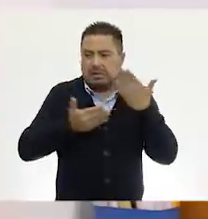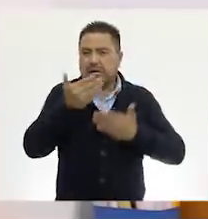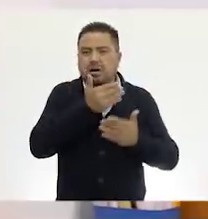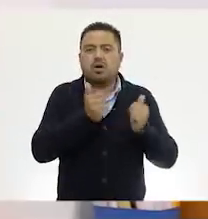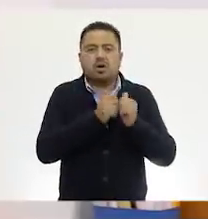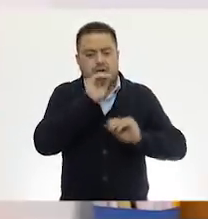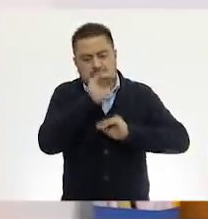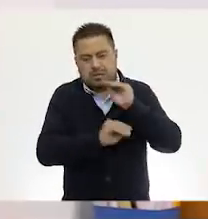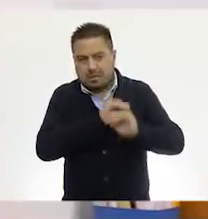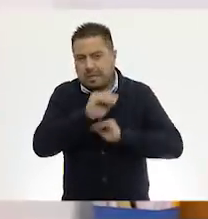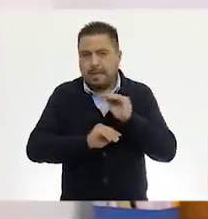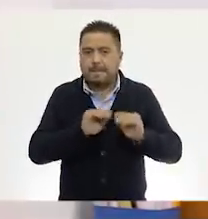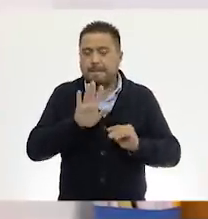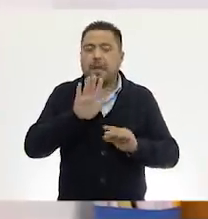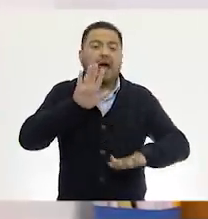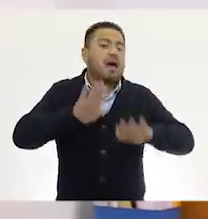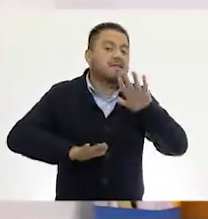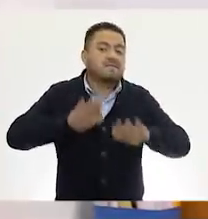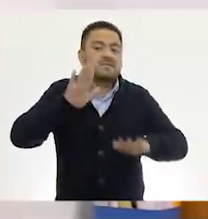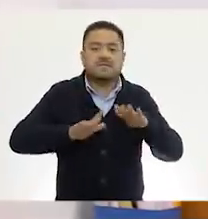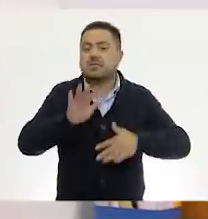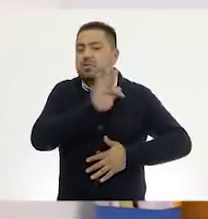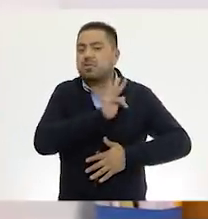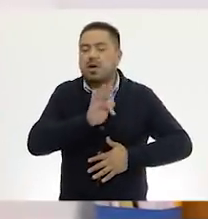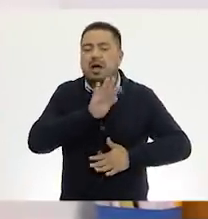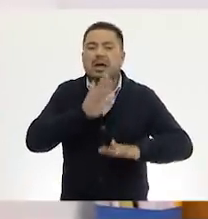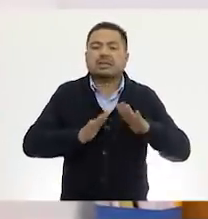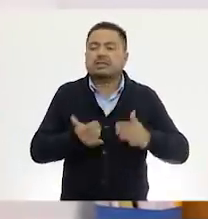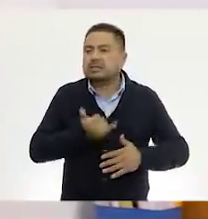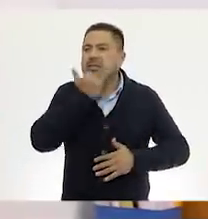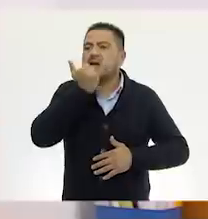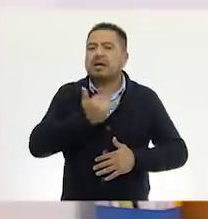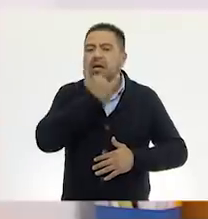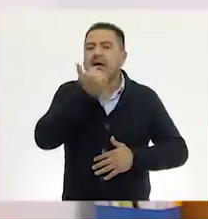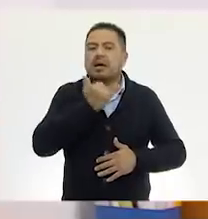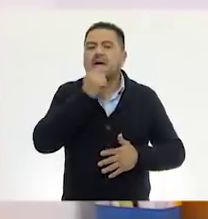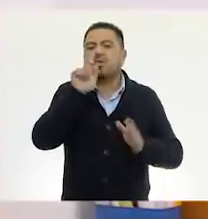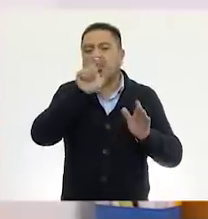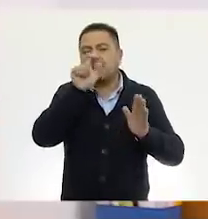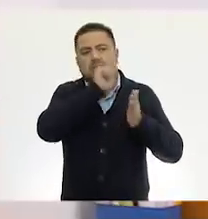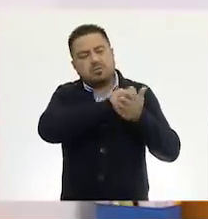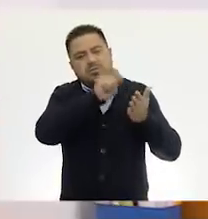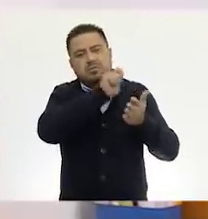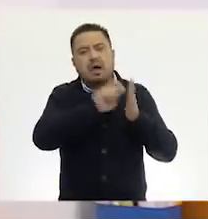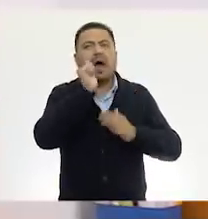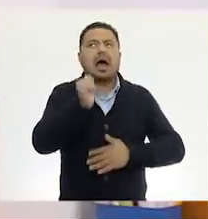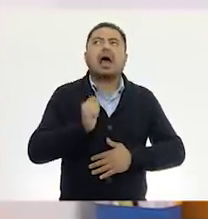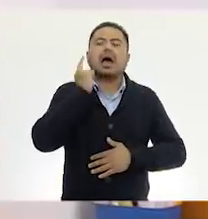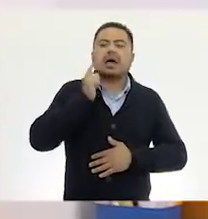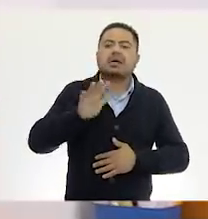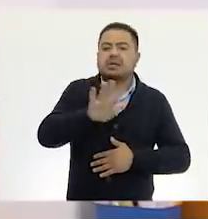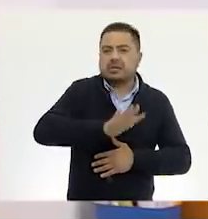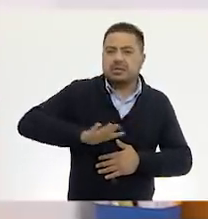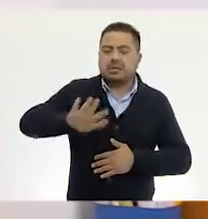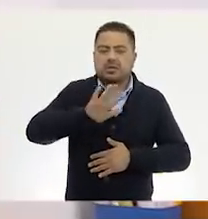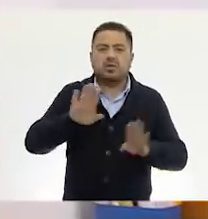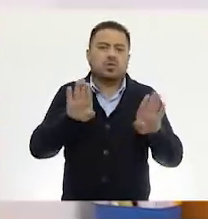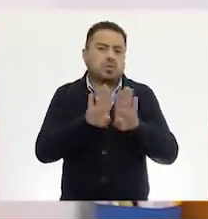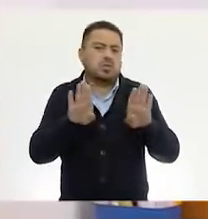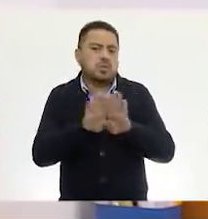la escritura. En ocasiones podemos cometer ciertos errores al momento de escribir y es algo de cierta forma